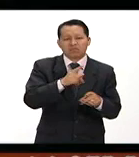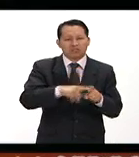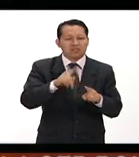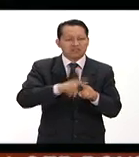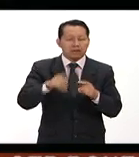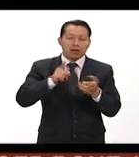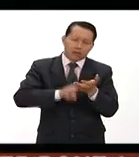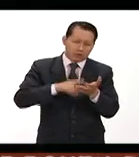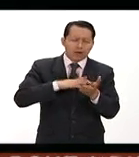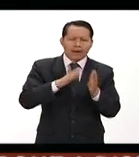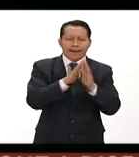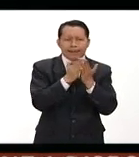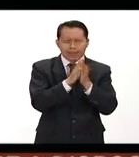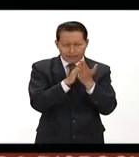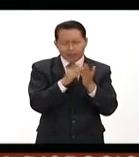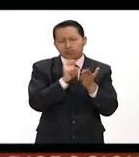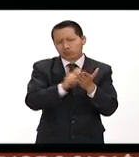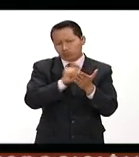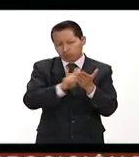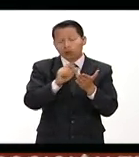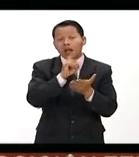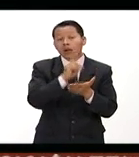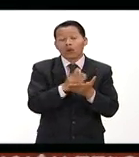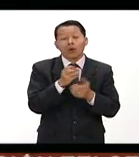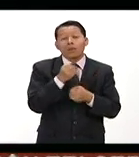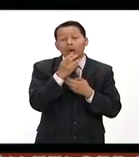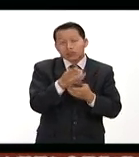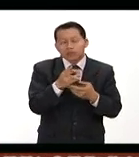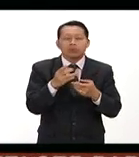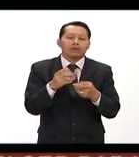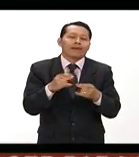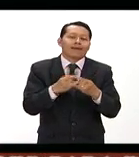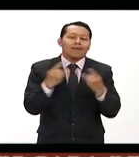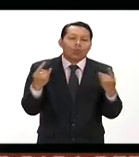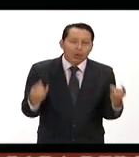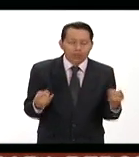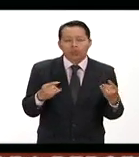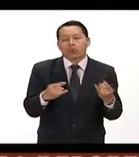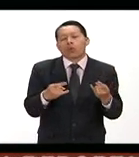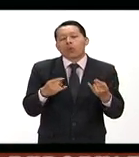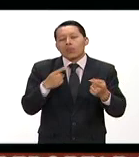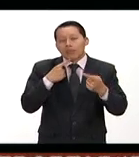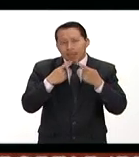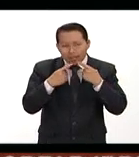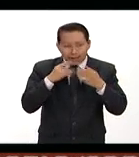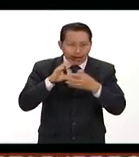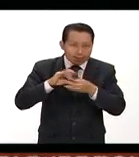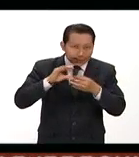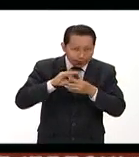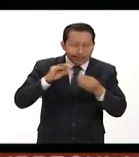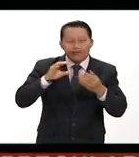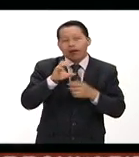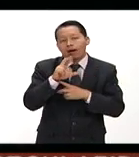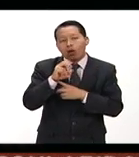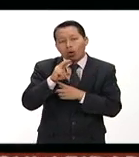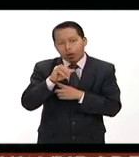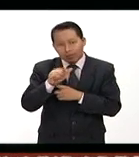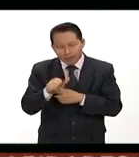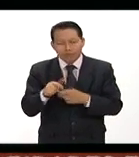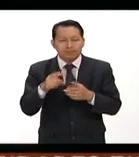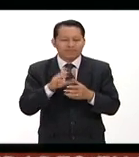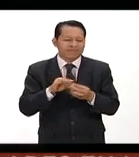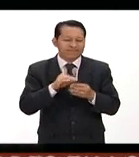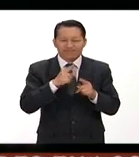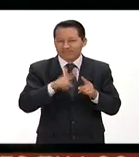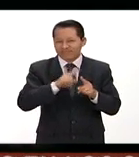literatura no solamente de poesías cuento narrativa crónica etcétera etcétera y